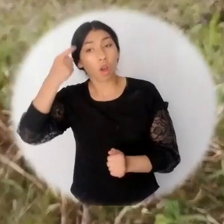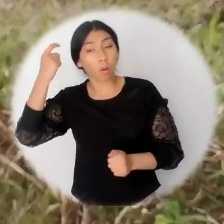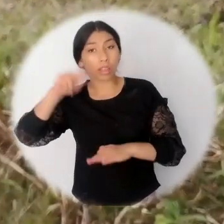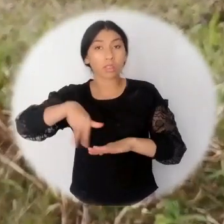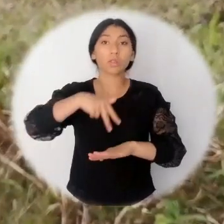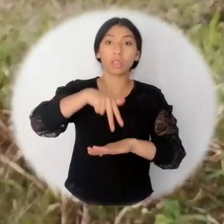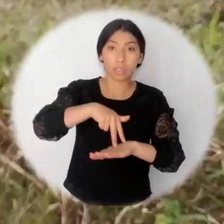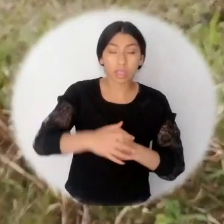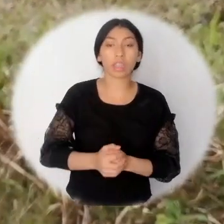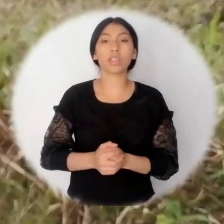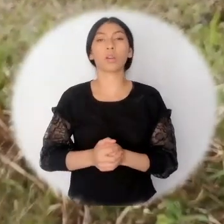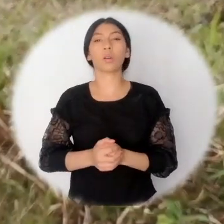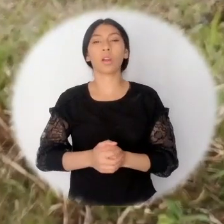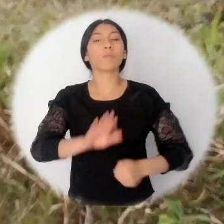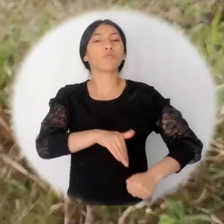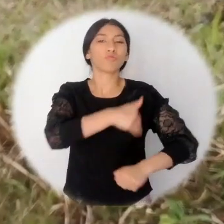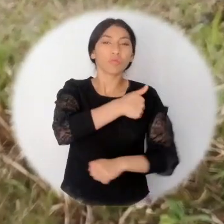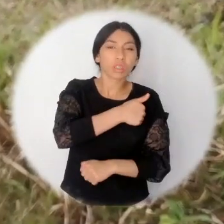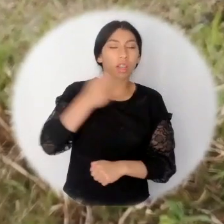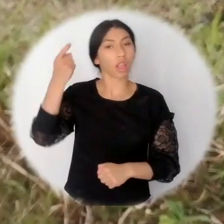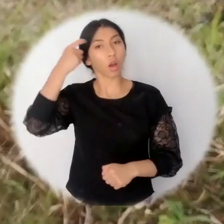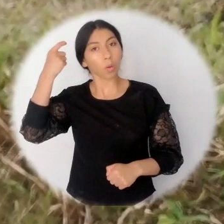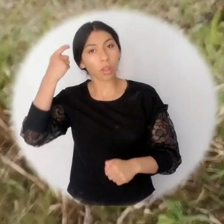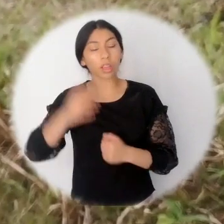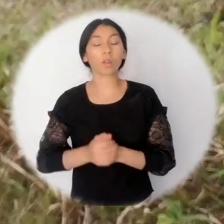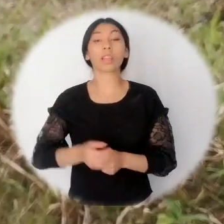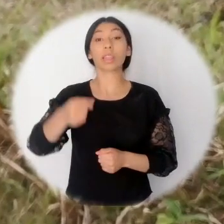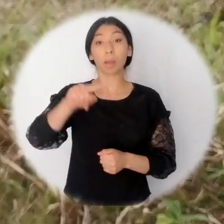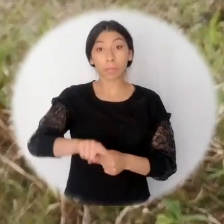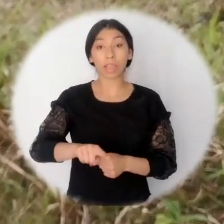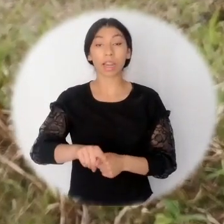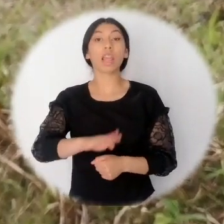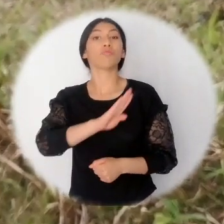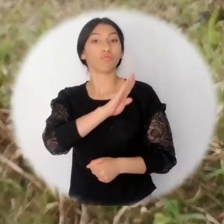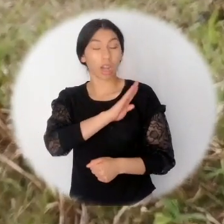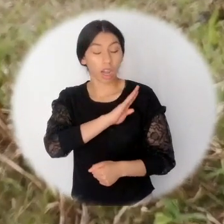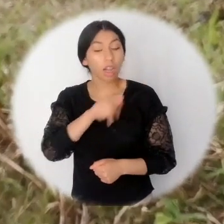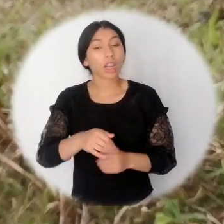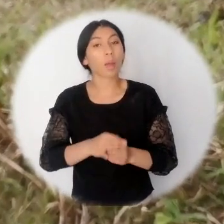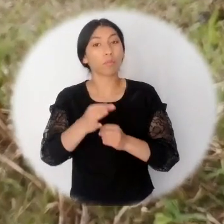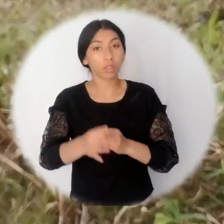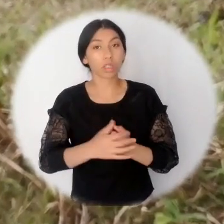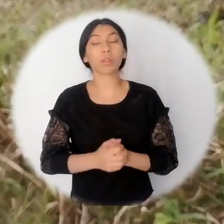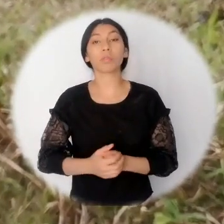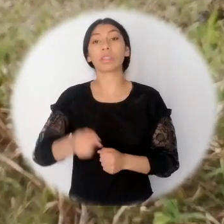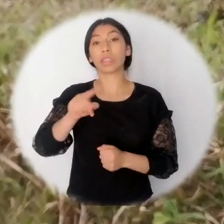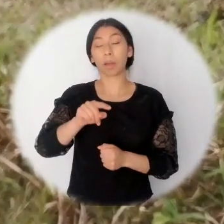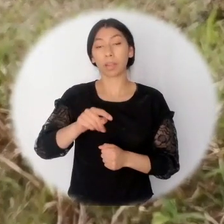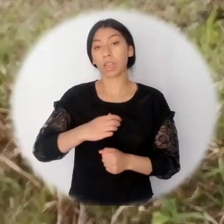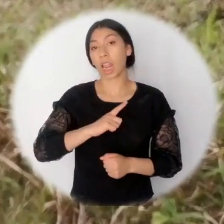cabeza del doctor Francisco Cerón, el secretario de Gobierno, el señor alcalde municipal del municipio de Mayama y el señor